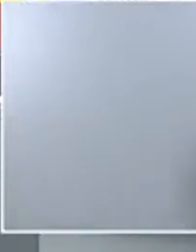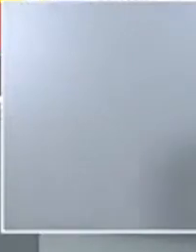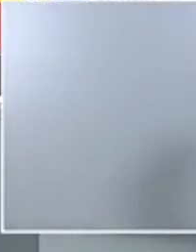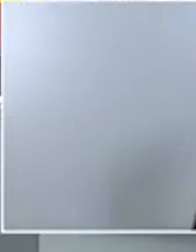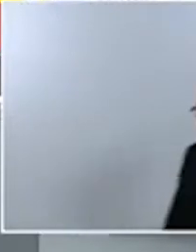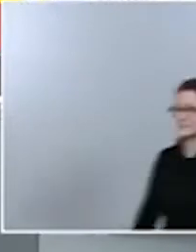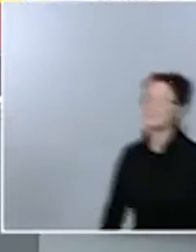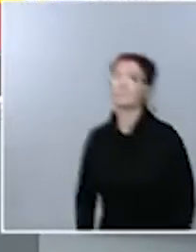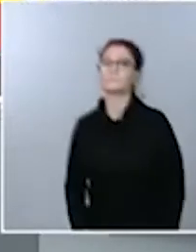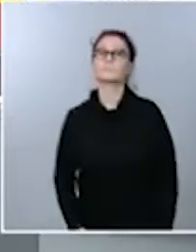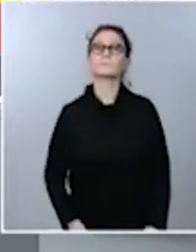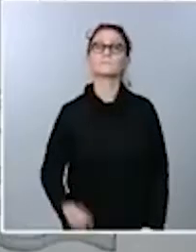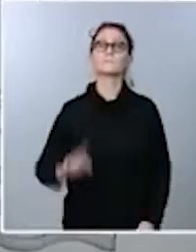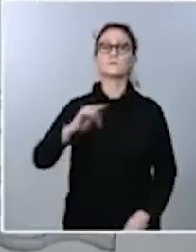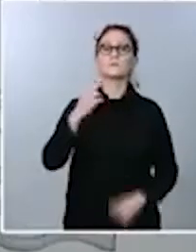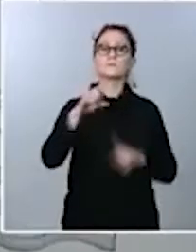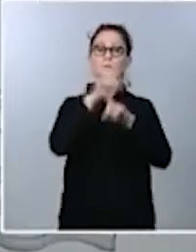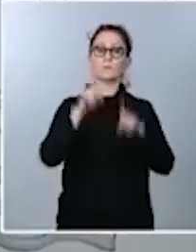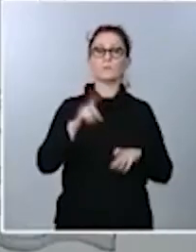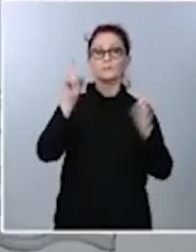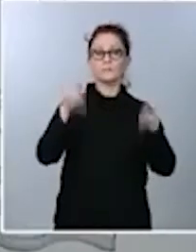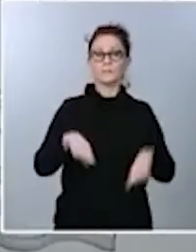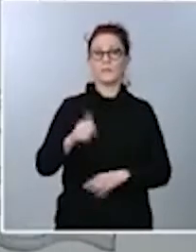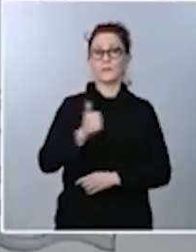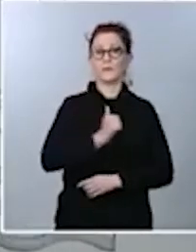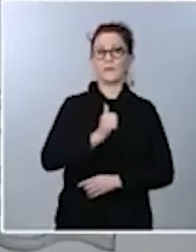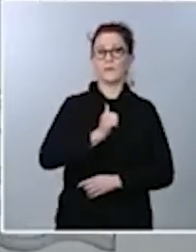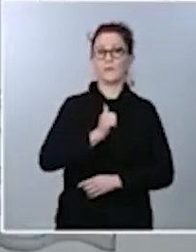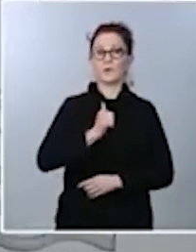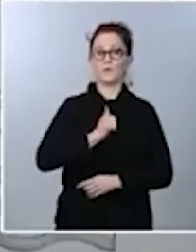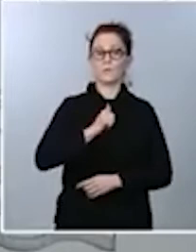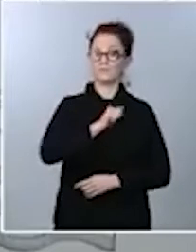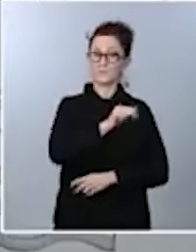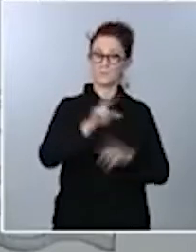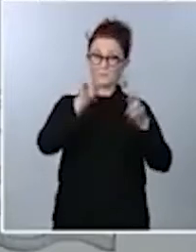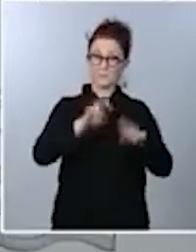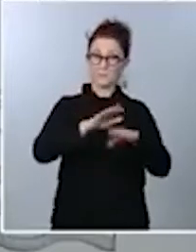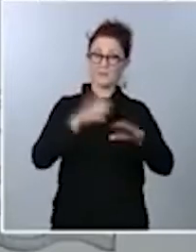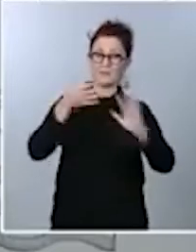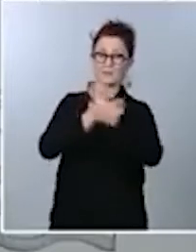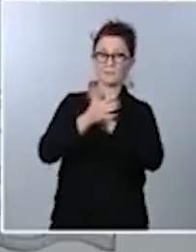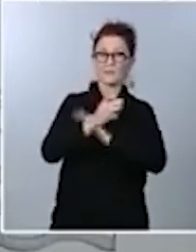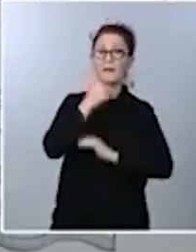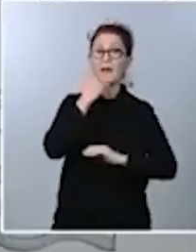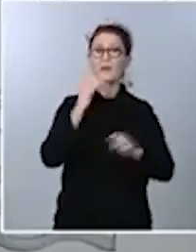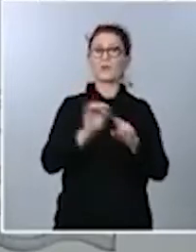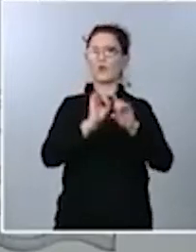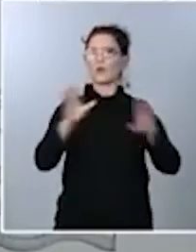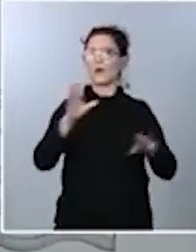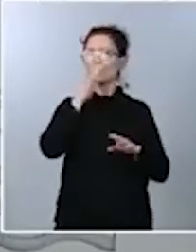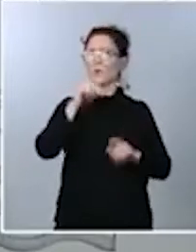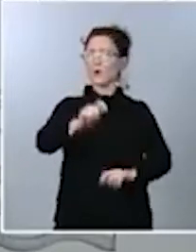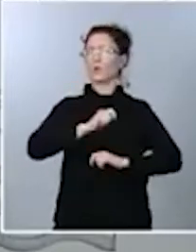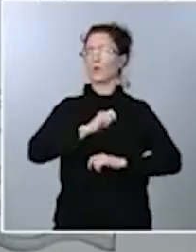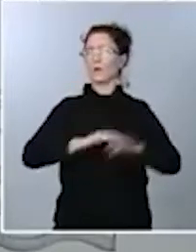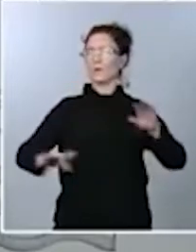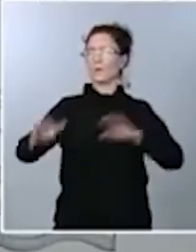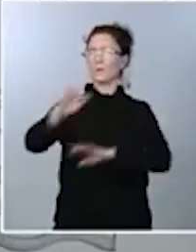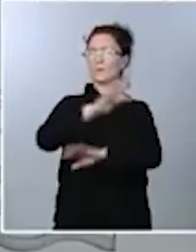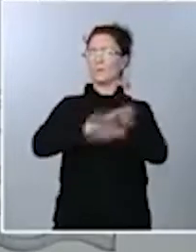voy a también aprovechar esta cuestión para aclarar algo que creo que está generando una cierta confusión en el exterior.